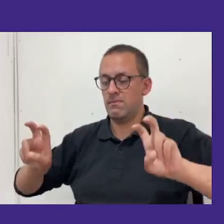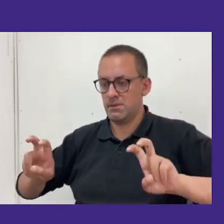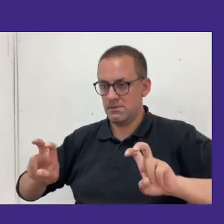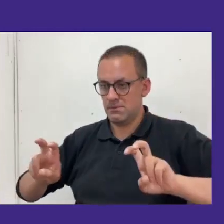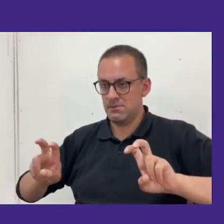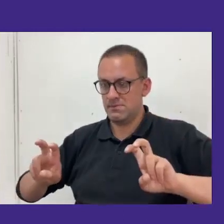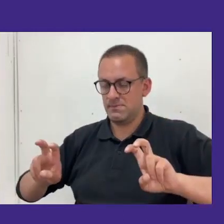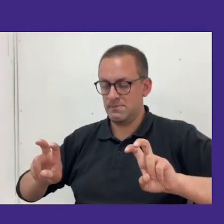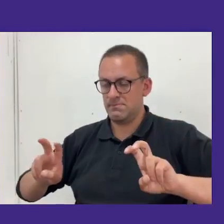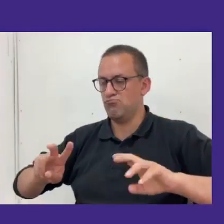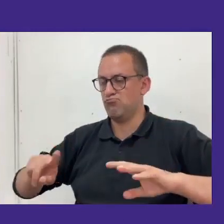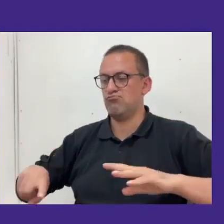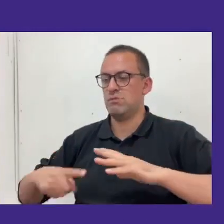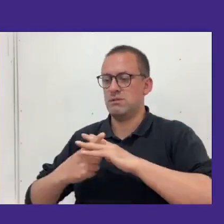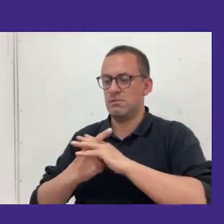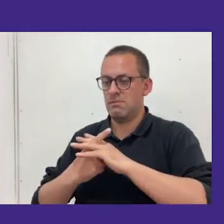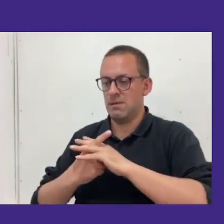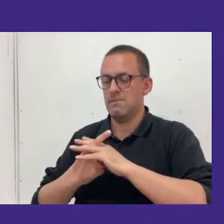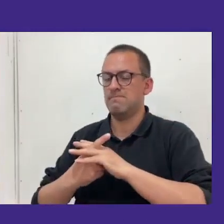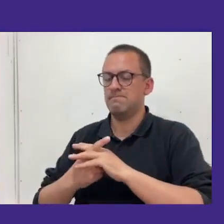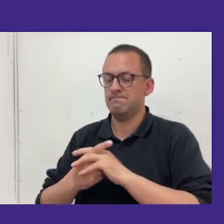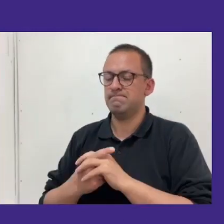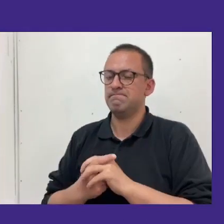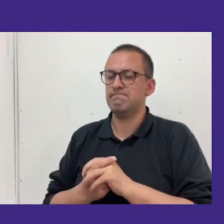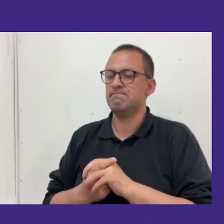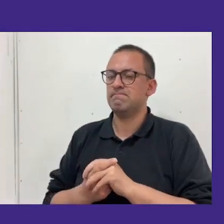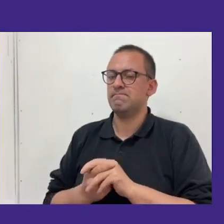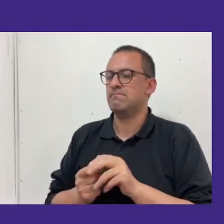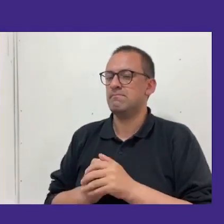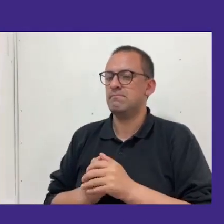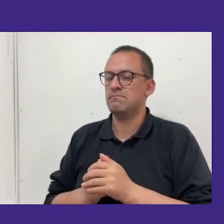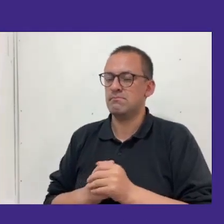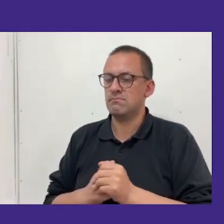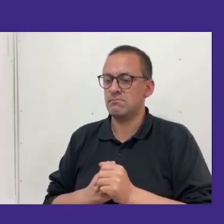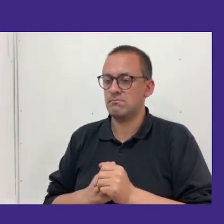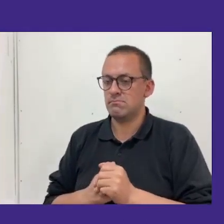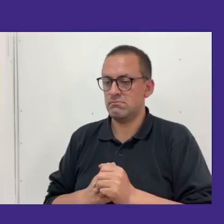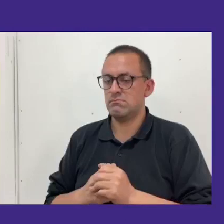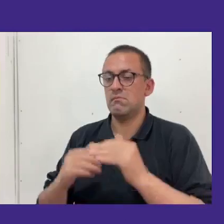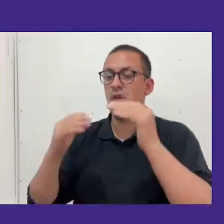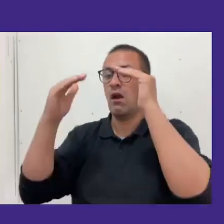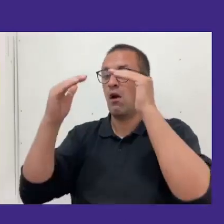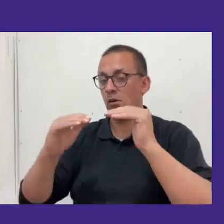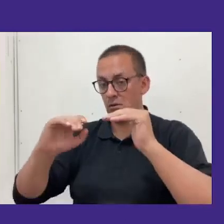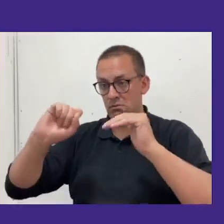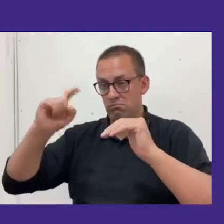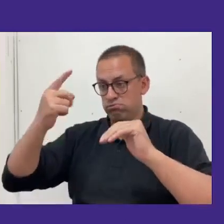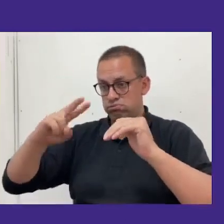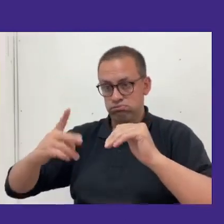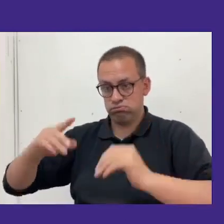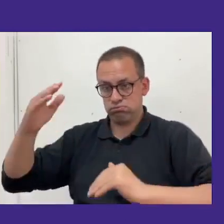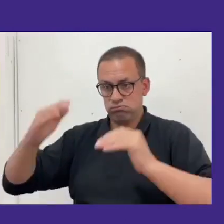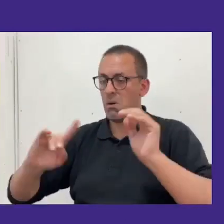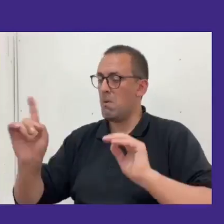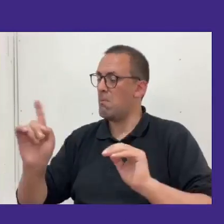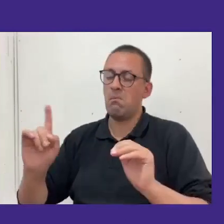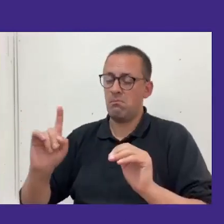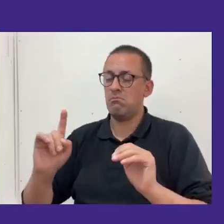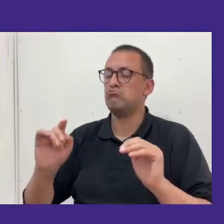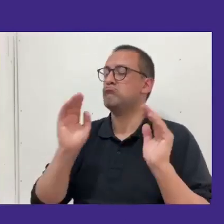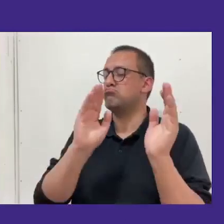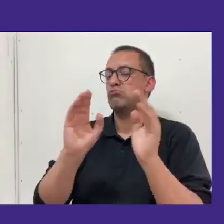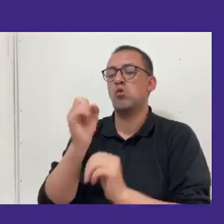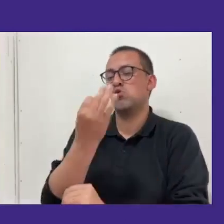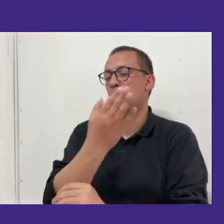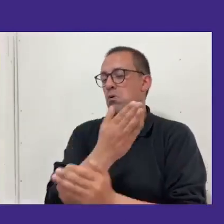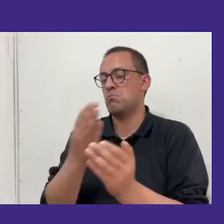temas principales a abordar. No están en orden de frecuencia ni de relevancia otorgada por los estudiantes sino que